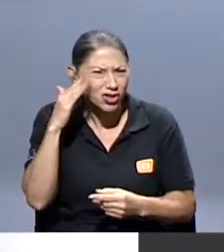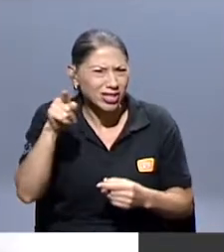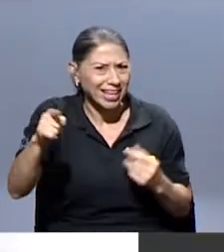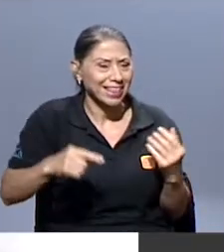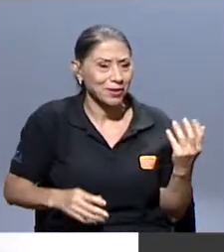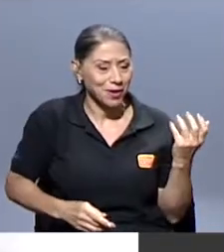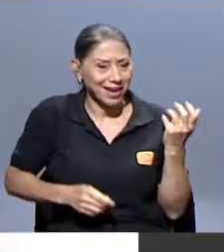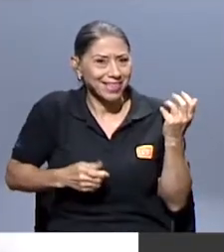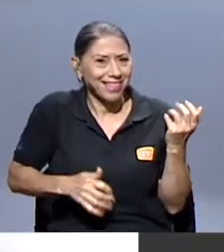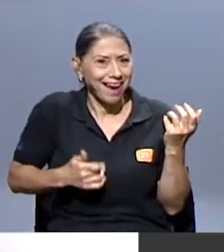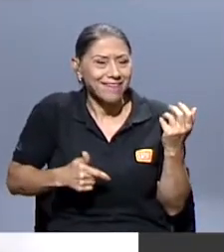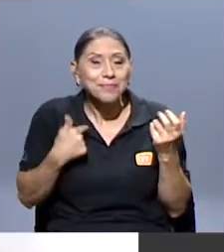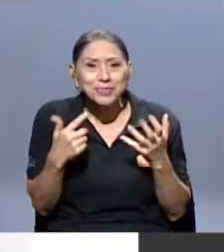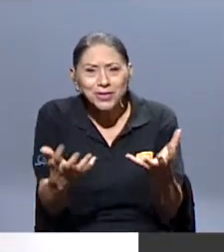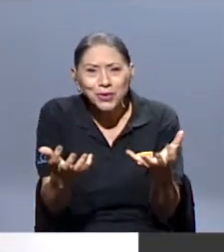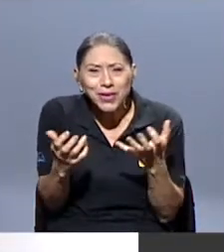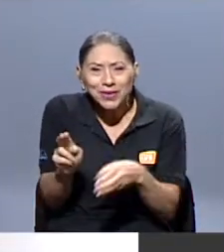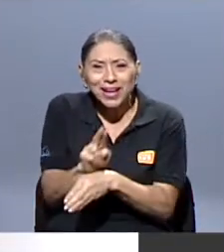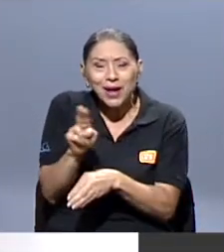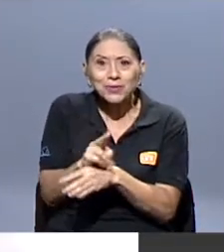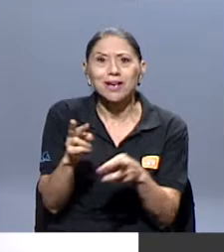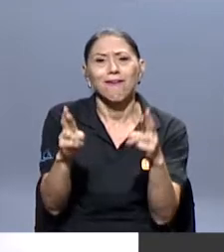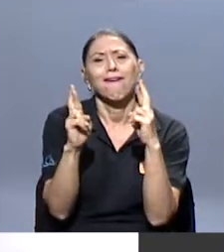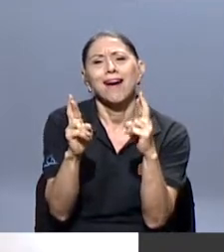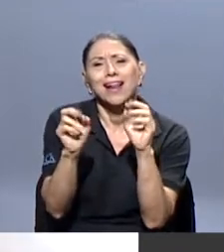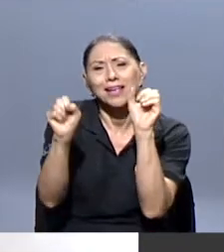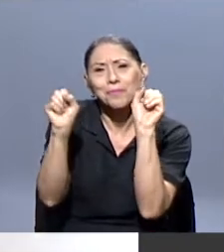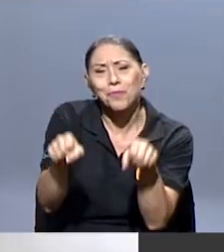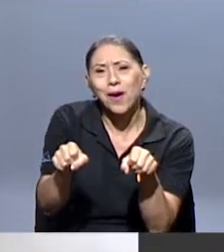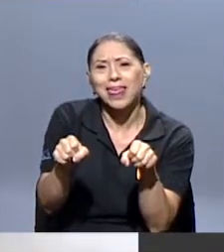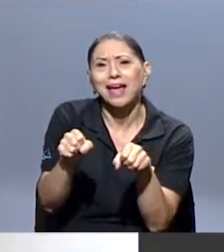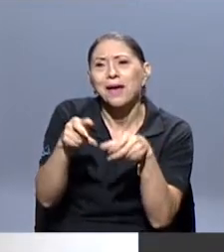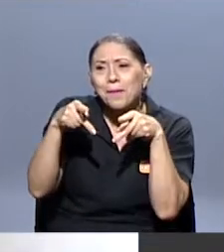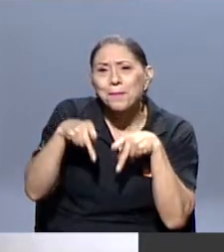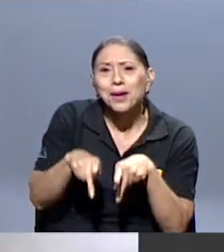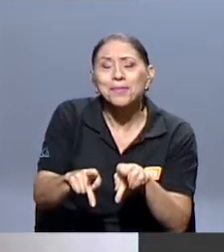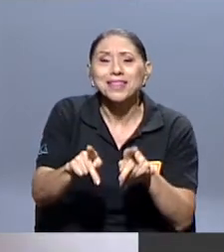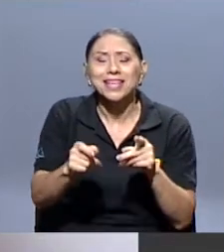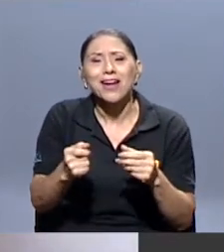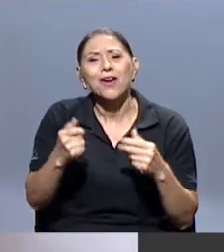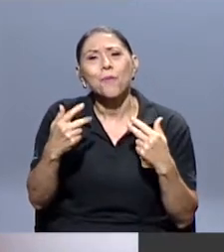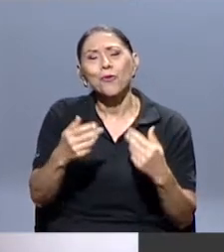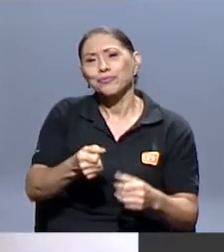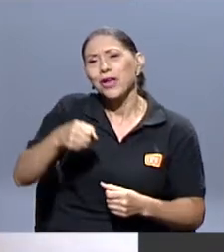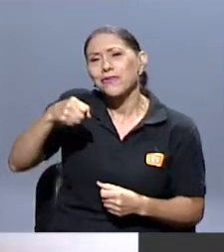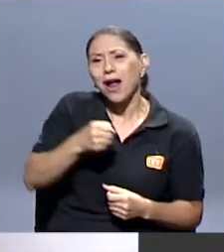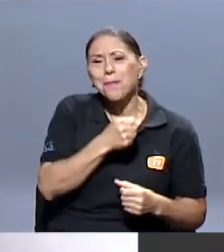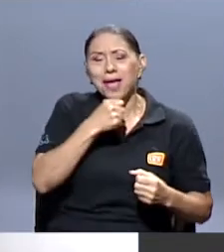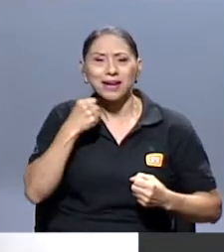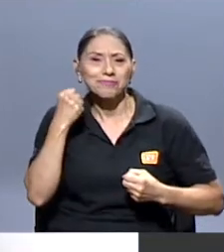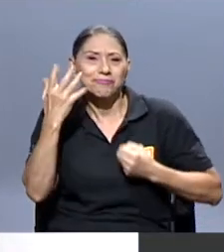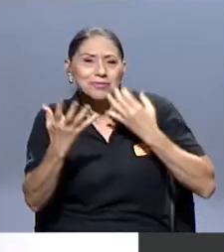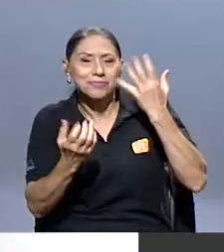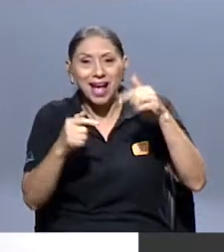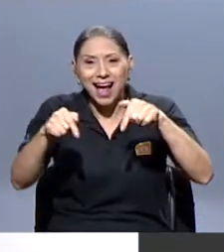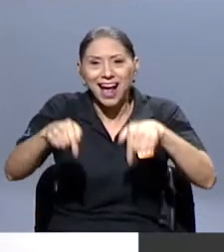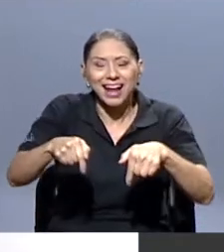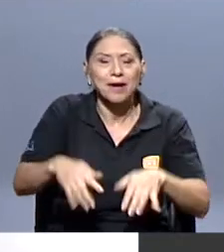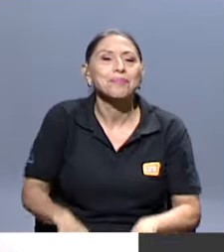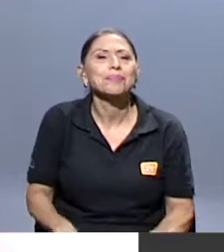Sé que tiene una guitarra ahí atrás y yo quiero que la use, así que ojalá que me pueda permitir rapear acá en esta semana en el 15. Contame,